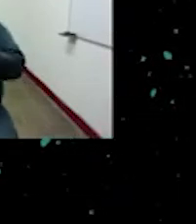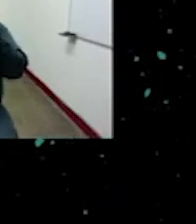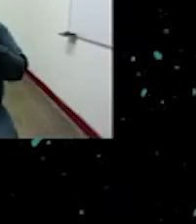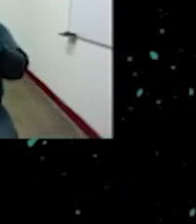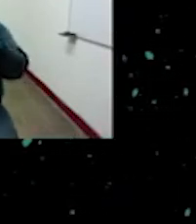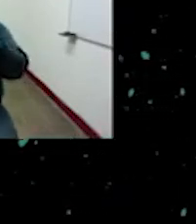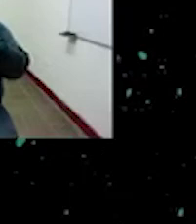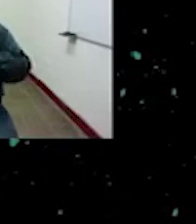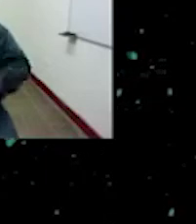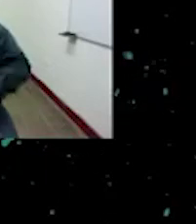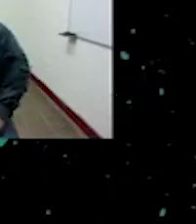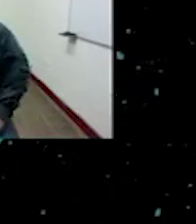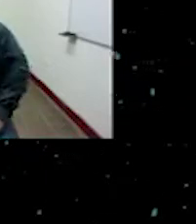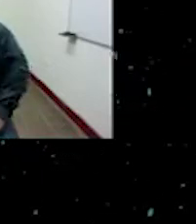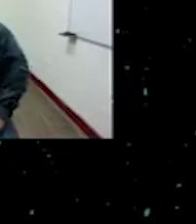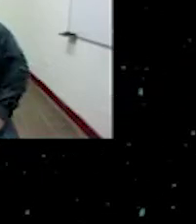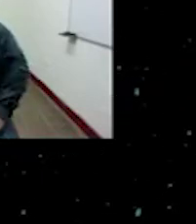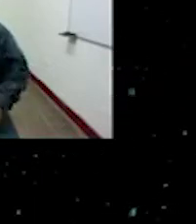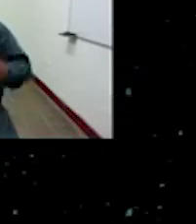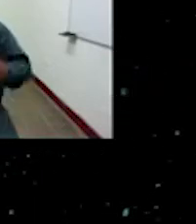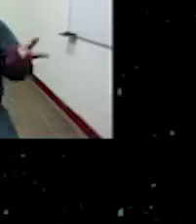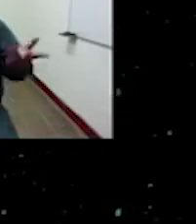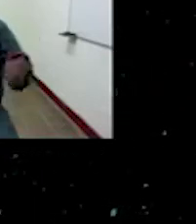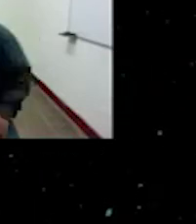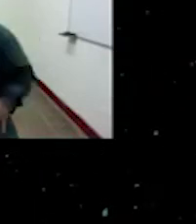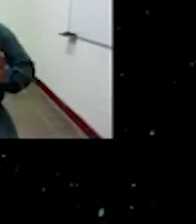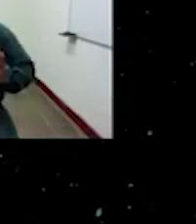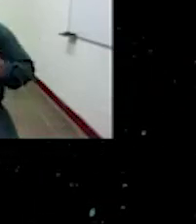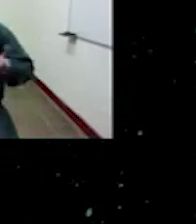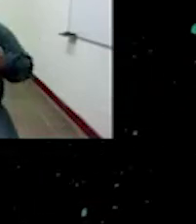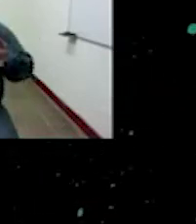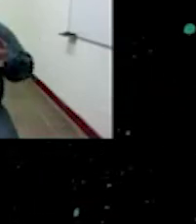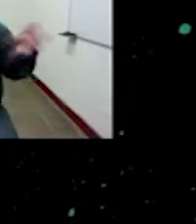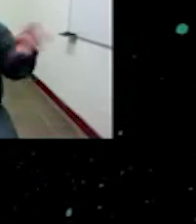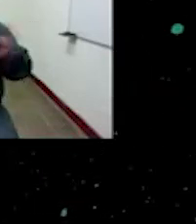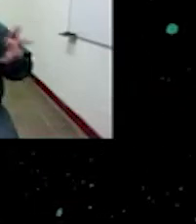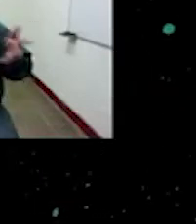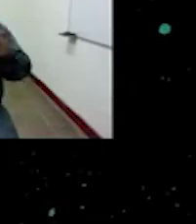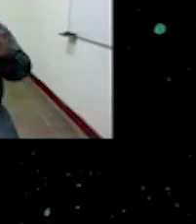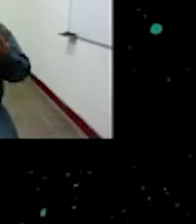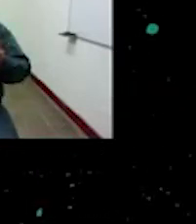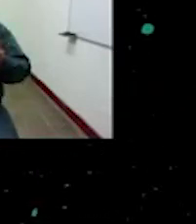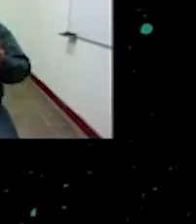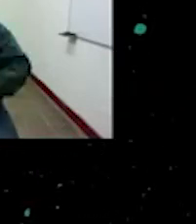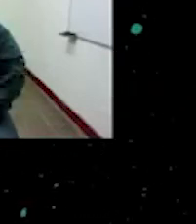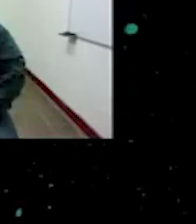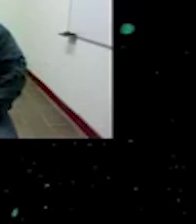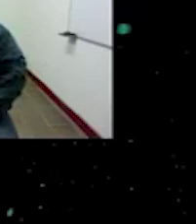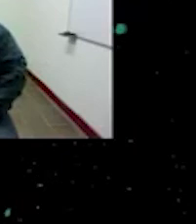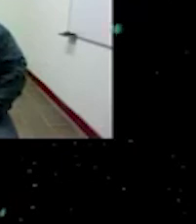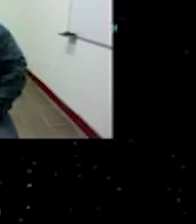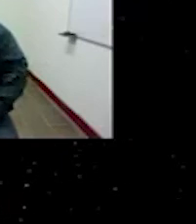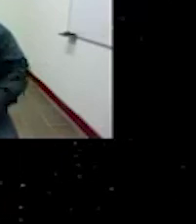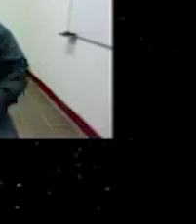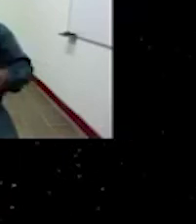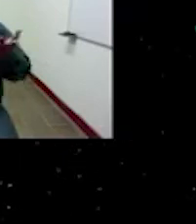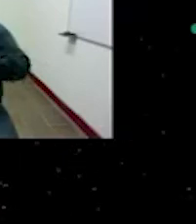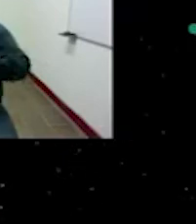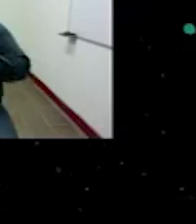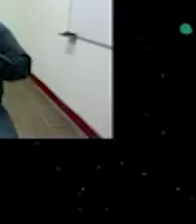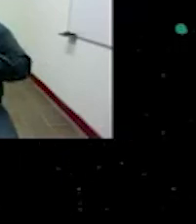que si nos vamos hacia hacia por ejemplo hacia la parte del del norte bueno hacia la parte